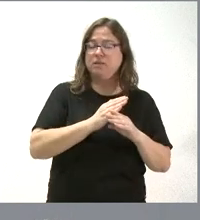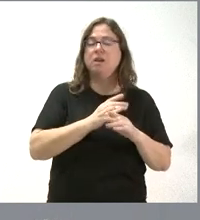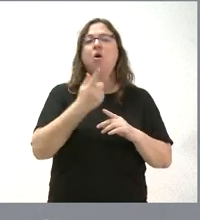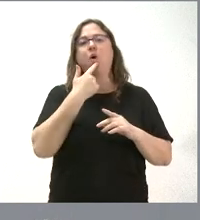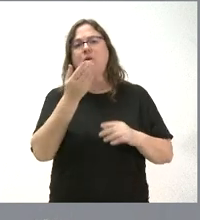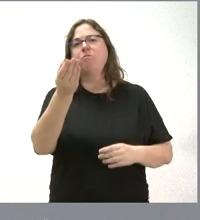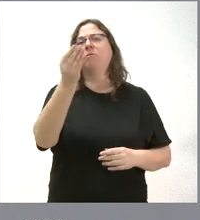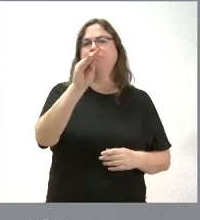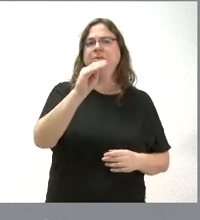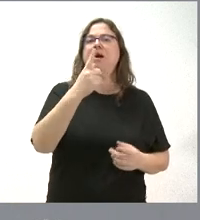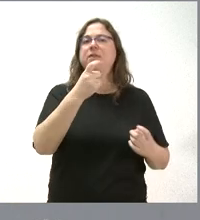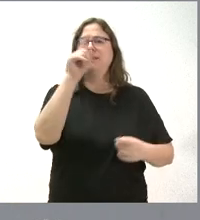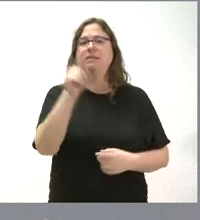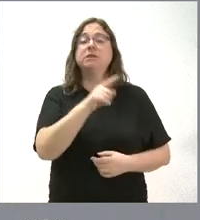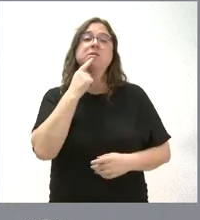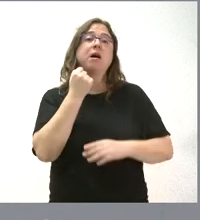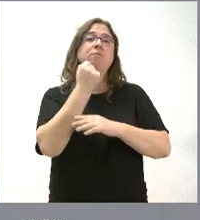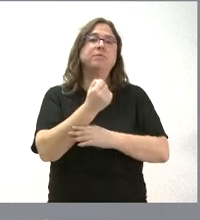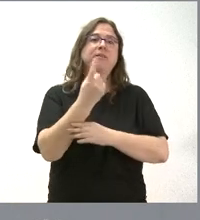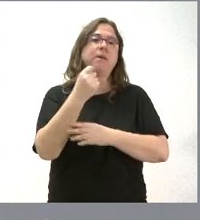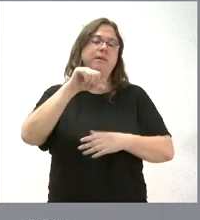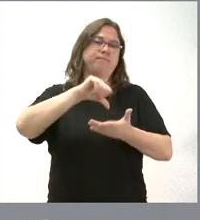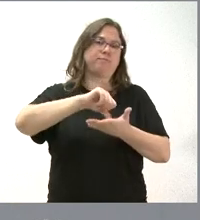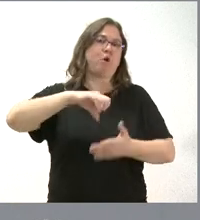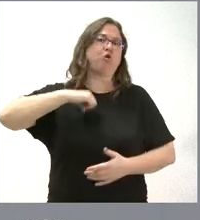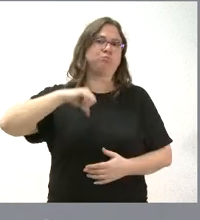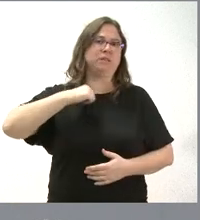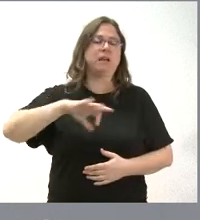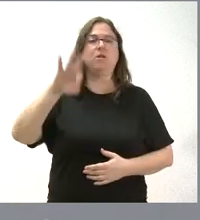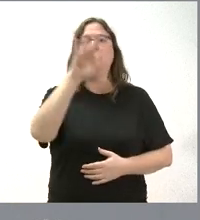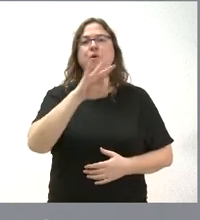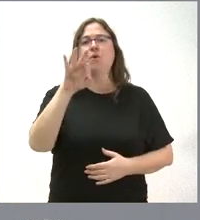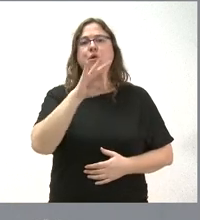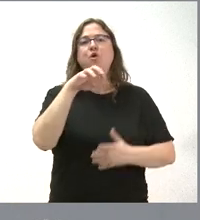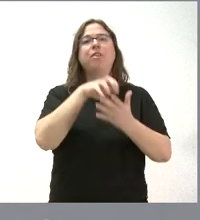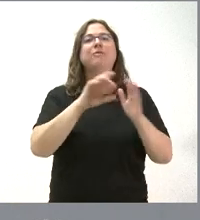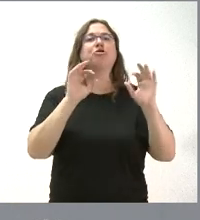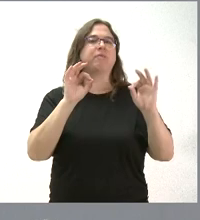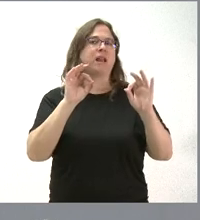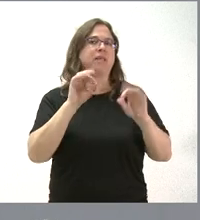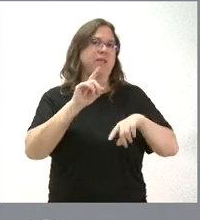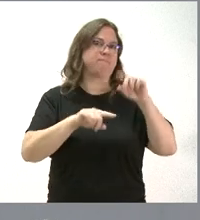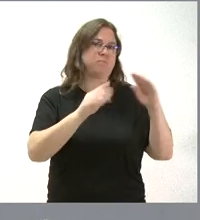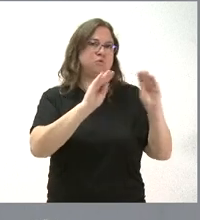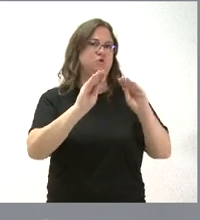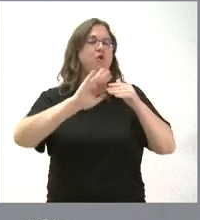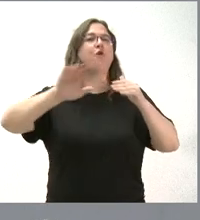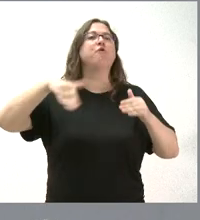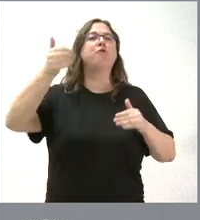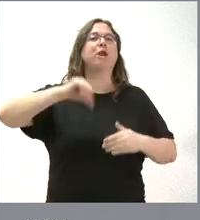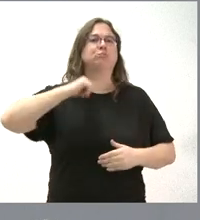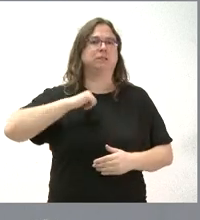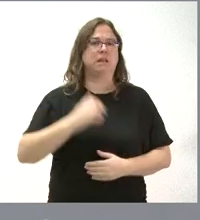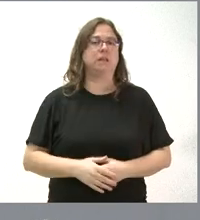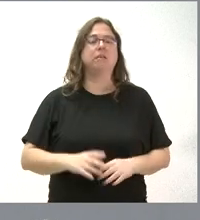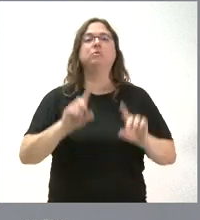refuerzo adicional y si este refuerzo tiene que hacer en el ámbito hospitalario o en el ámbito de un centro de especialidades específicos fuera del hospital. Y esta